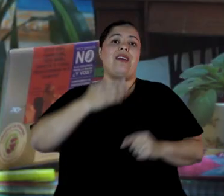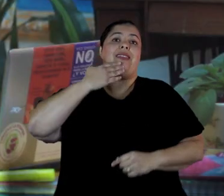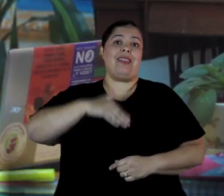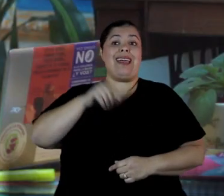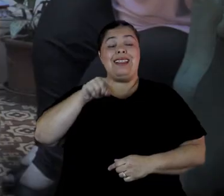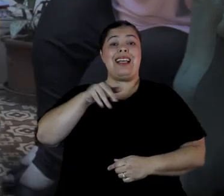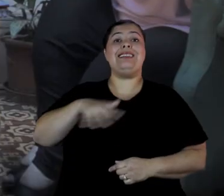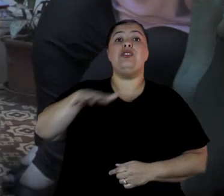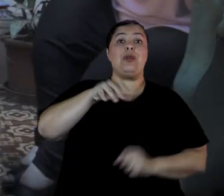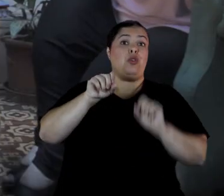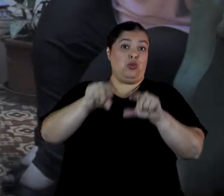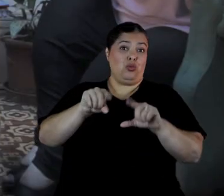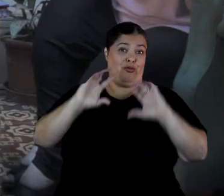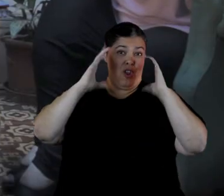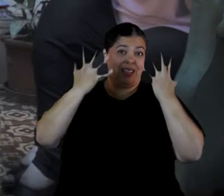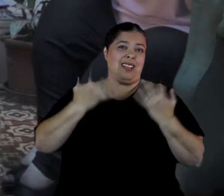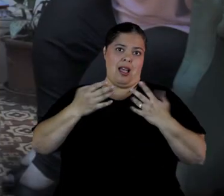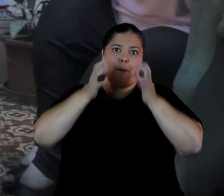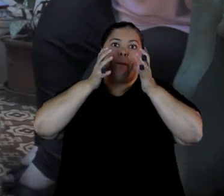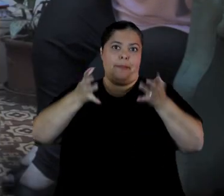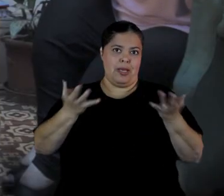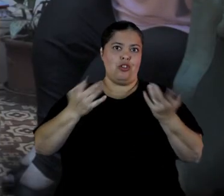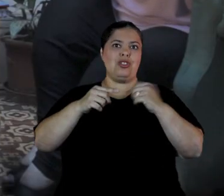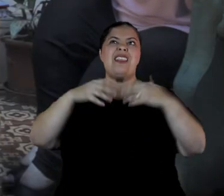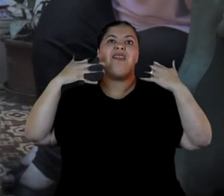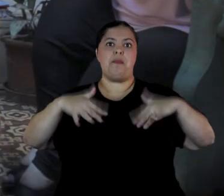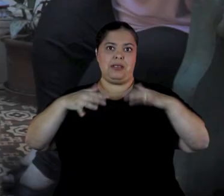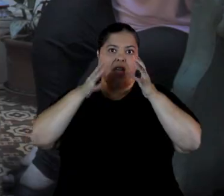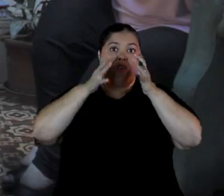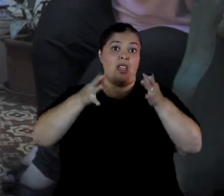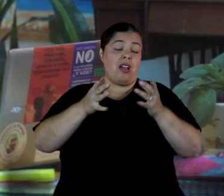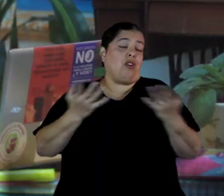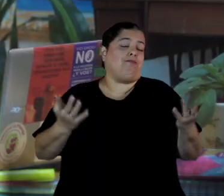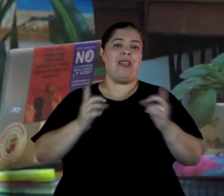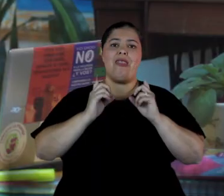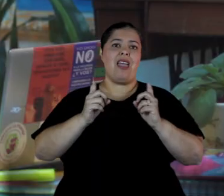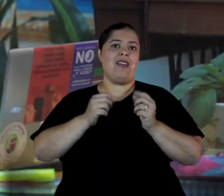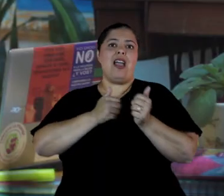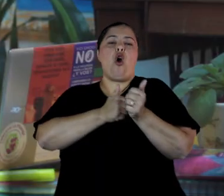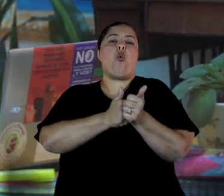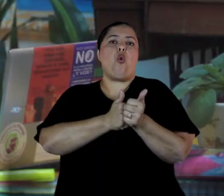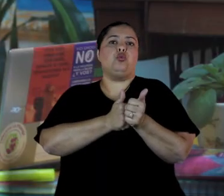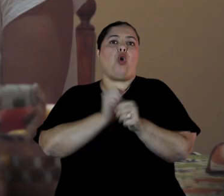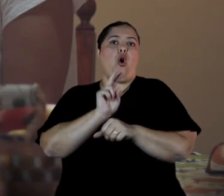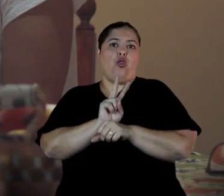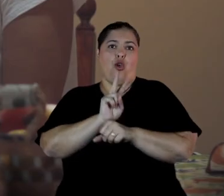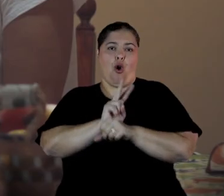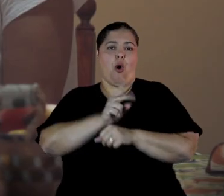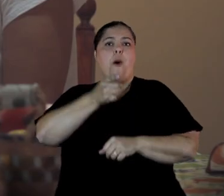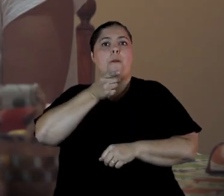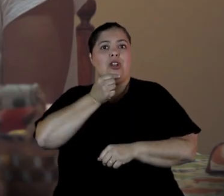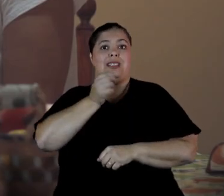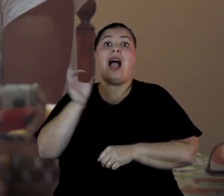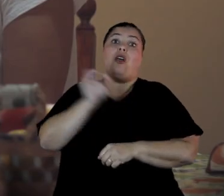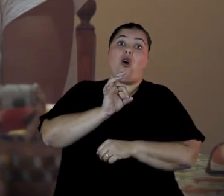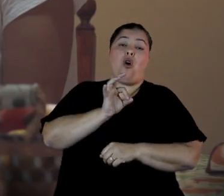entonces cuando el riesgo es alto no queda otra que el custodio, policial o la tobillera. El